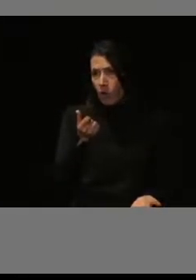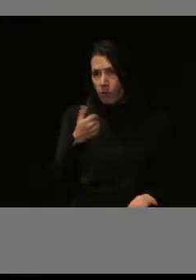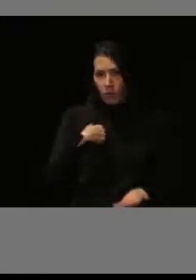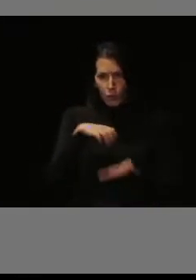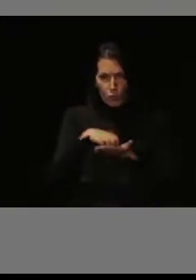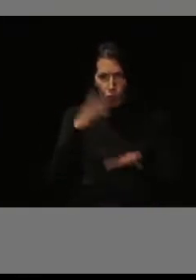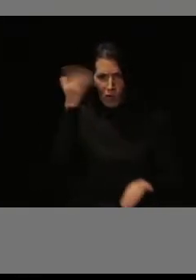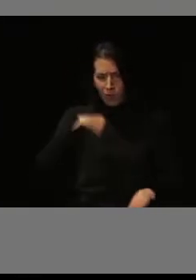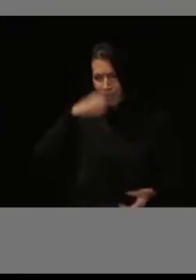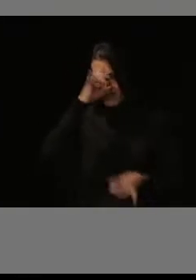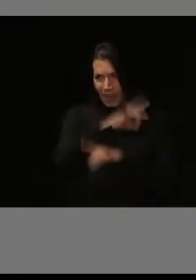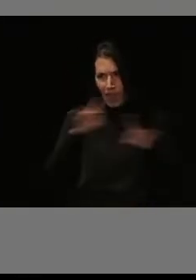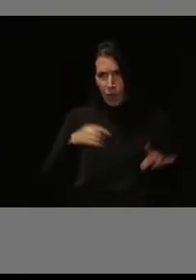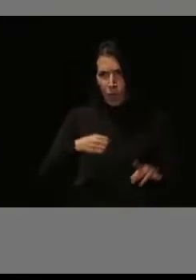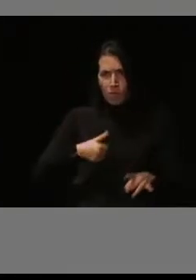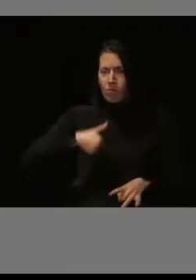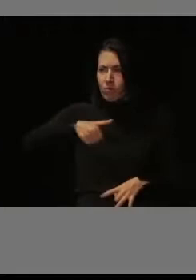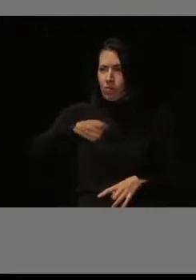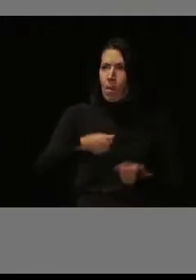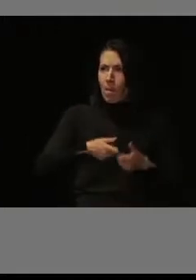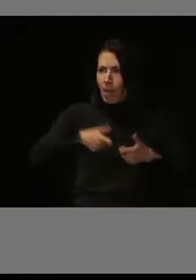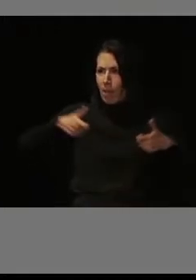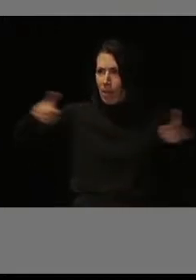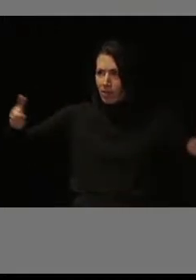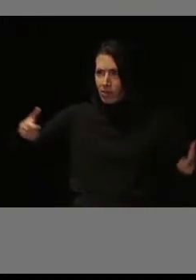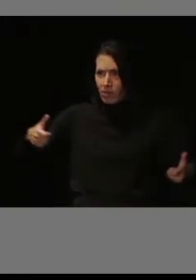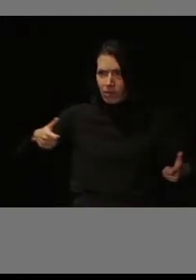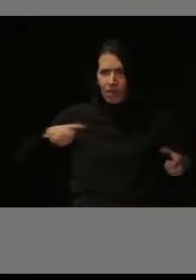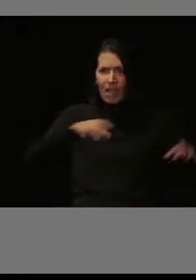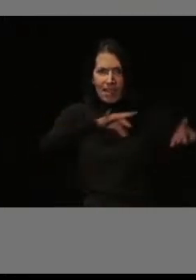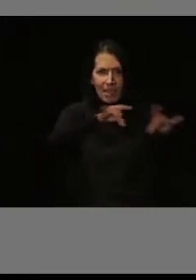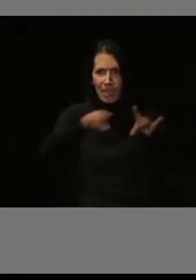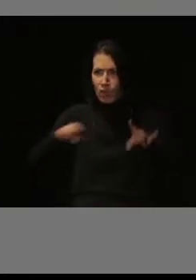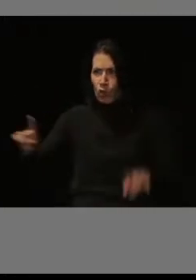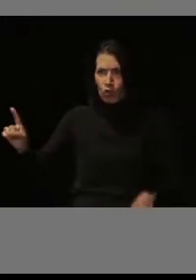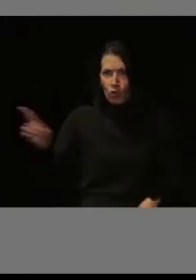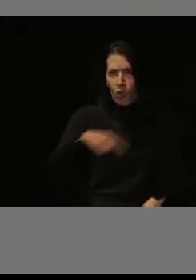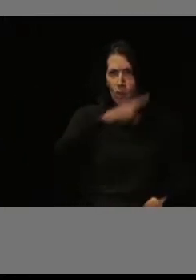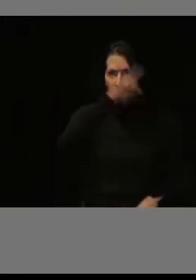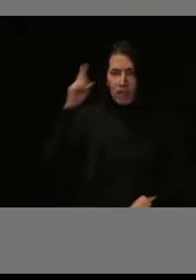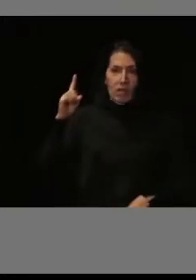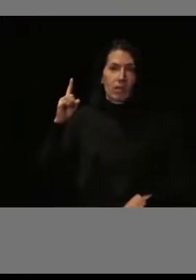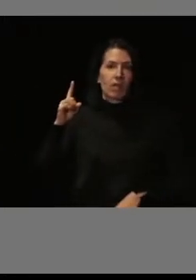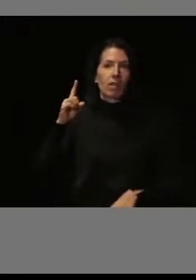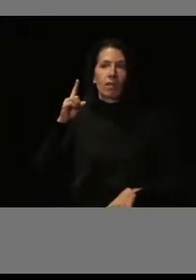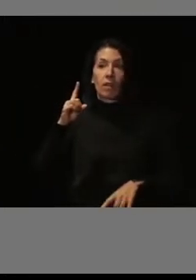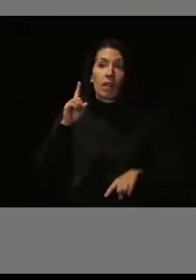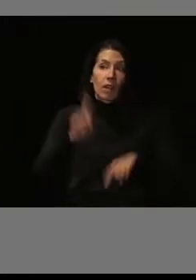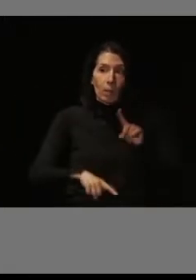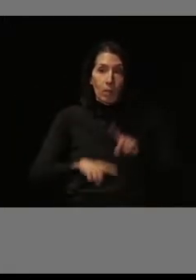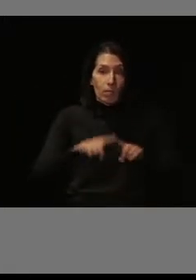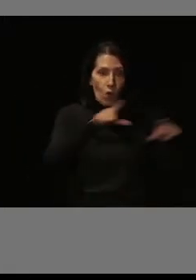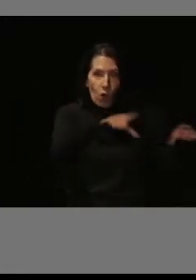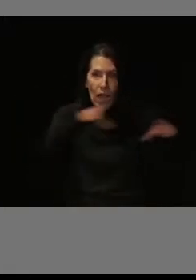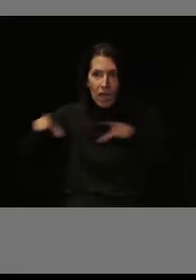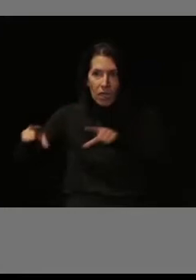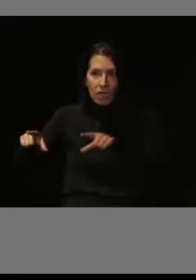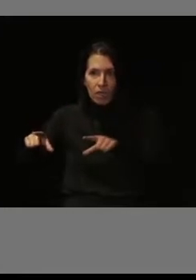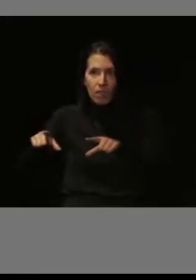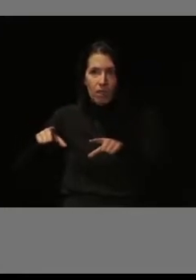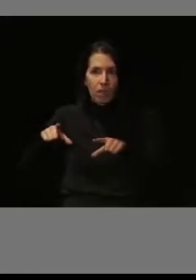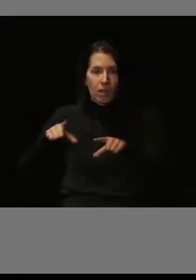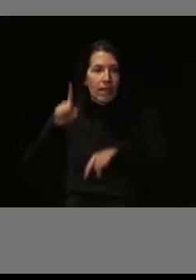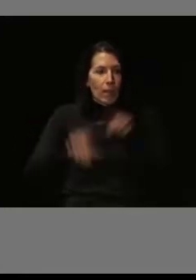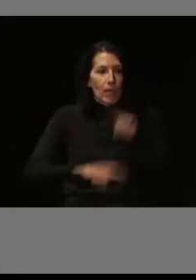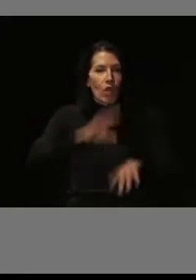cabe duda de que irán aumentando en todos los distritos de Madrid. En cuantos locales y distribuidos por